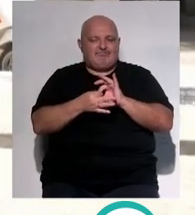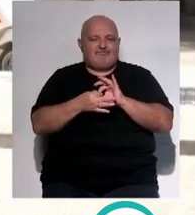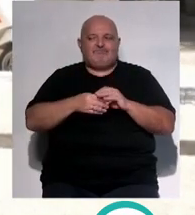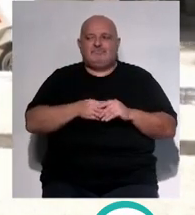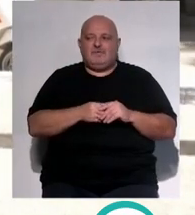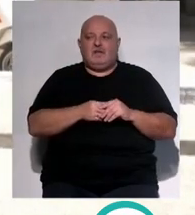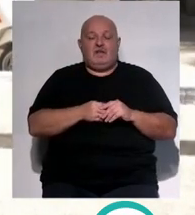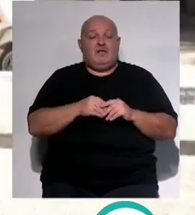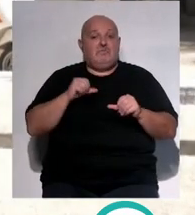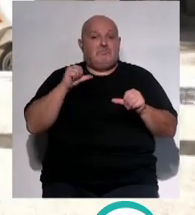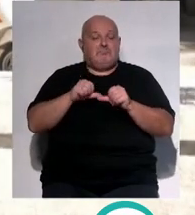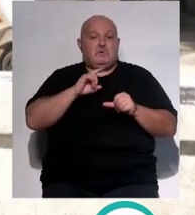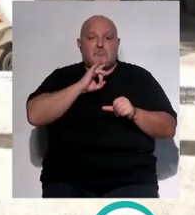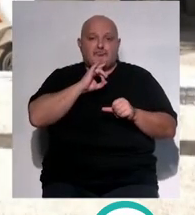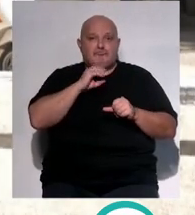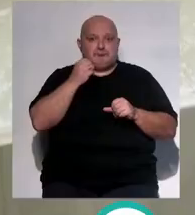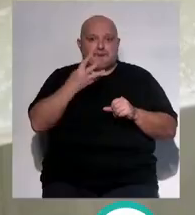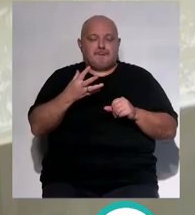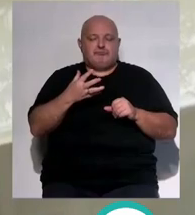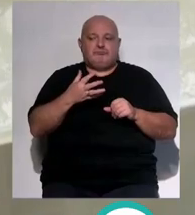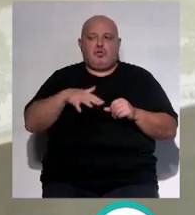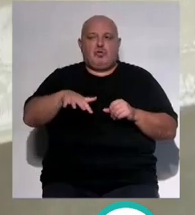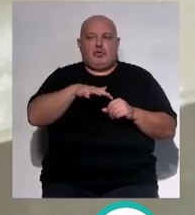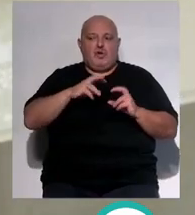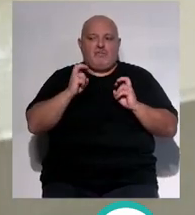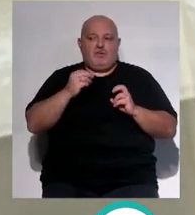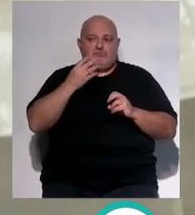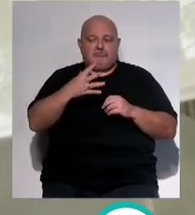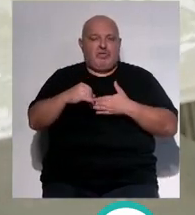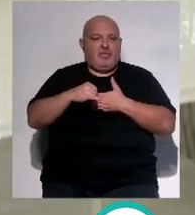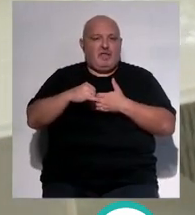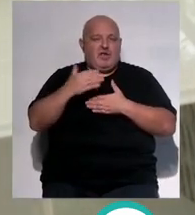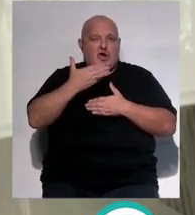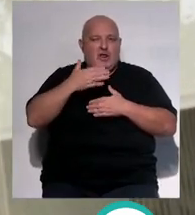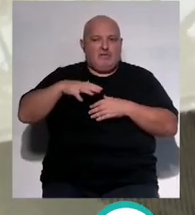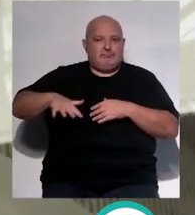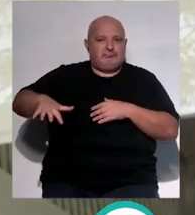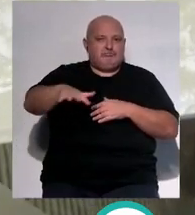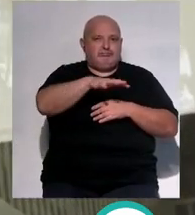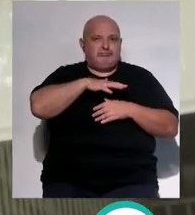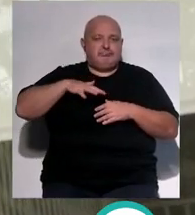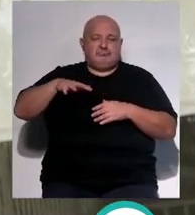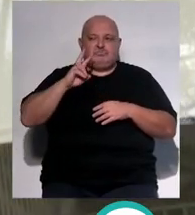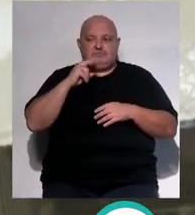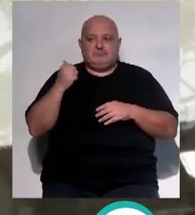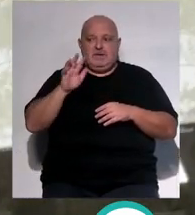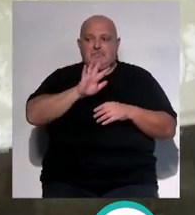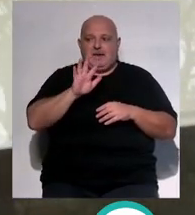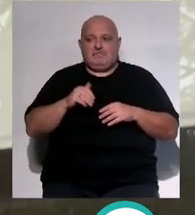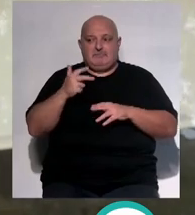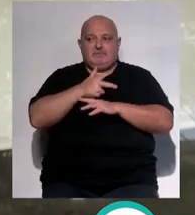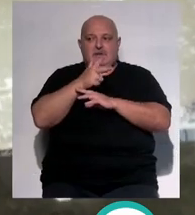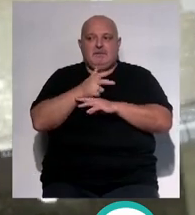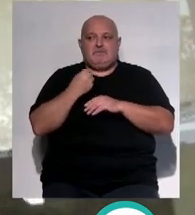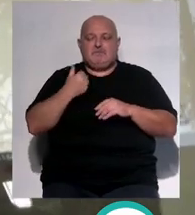dedicamos y la verdad que estamos muy contentos la ubicación también es buena está muy cercana a muchos colegios de la zona estamos viendo imágenes está